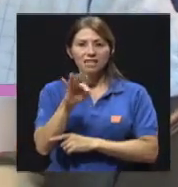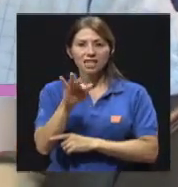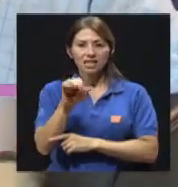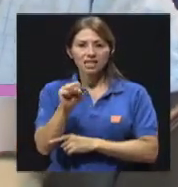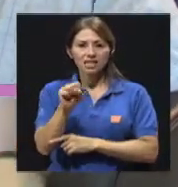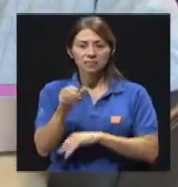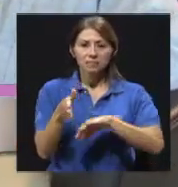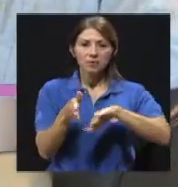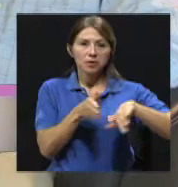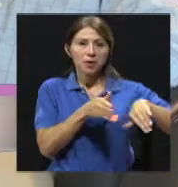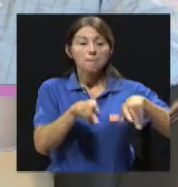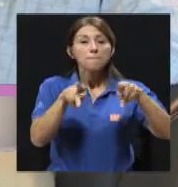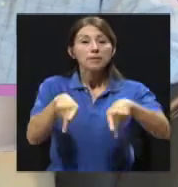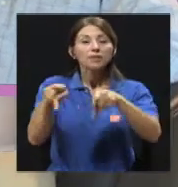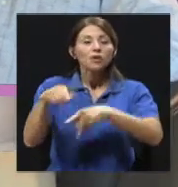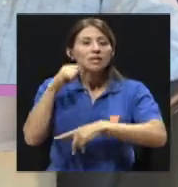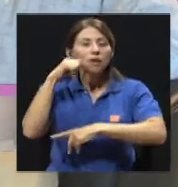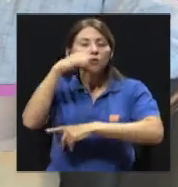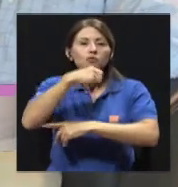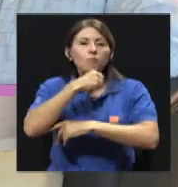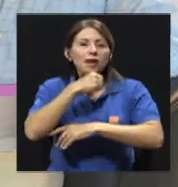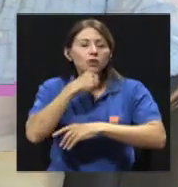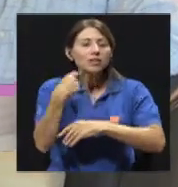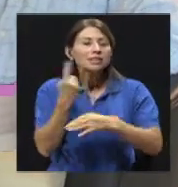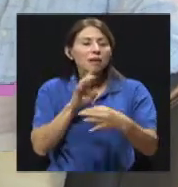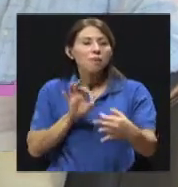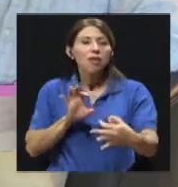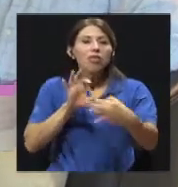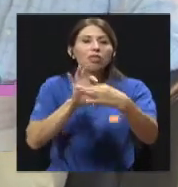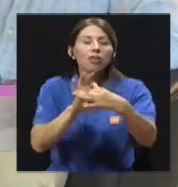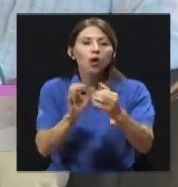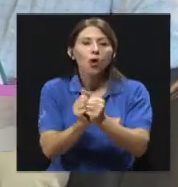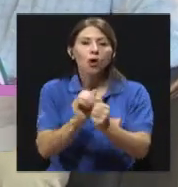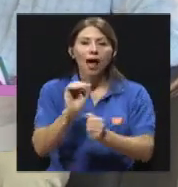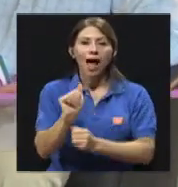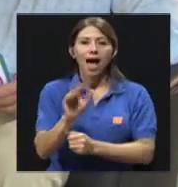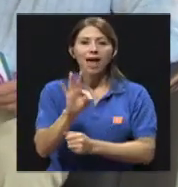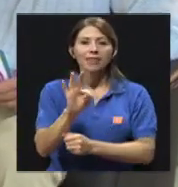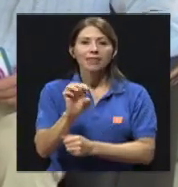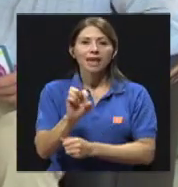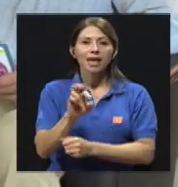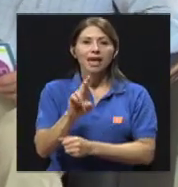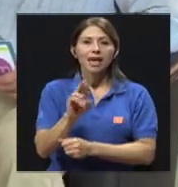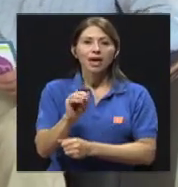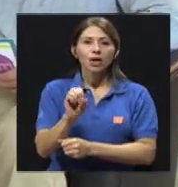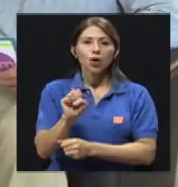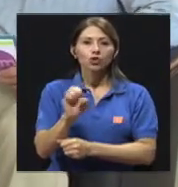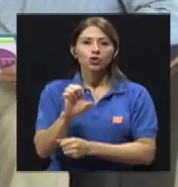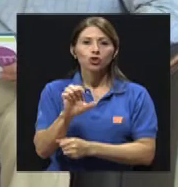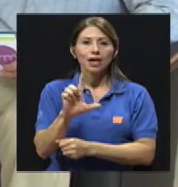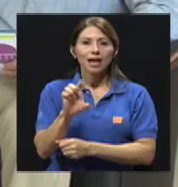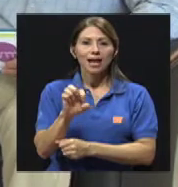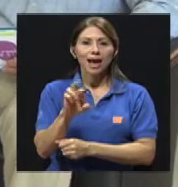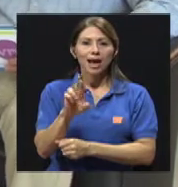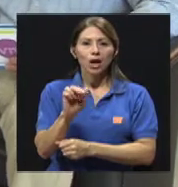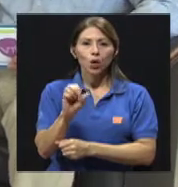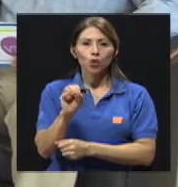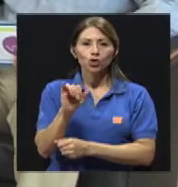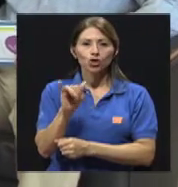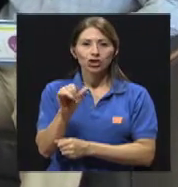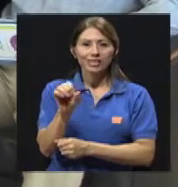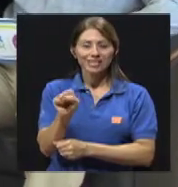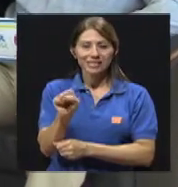atribuirse a aterosclerosis, o el adulto conforme avanza tiene